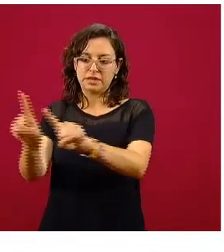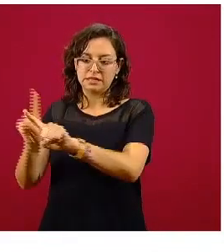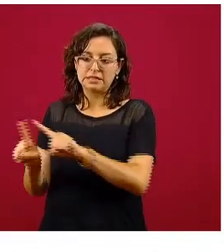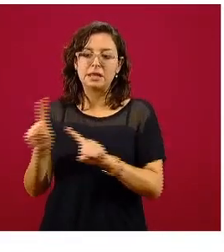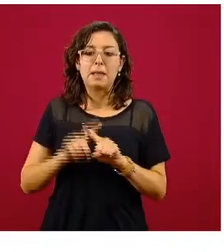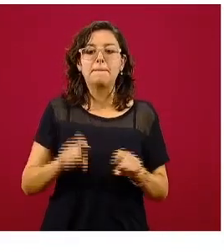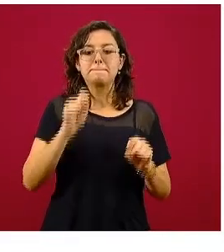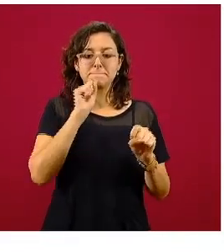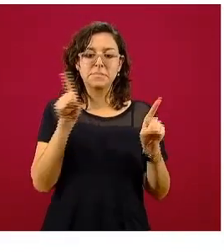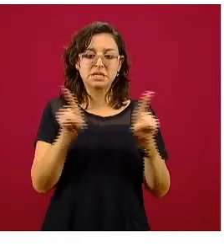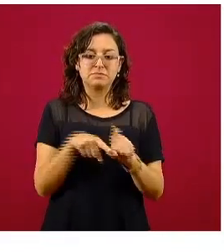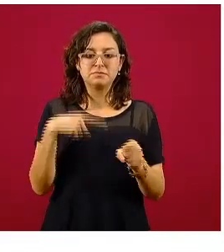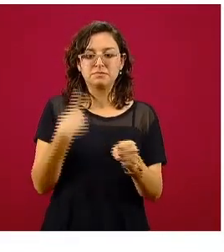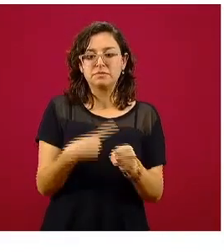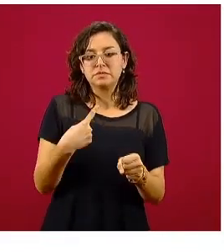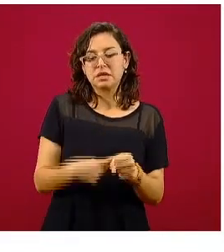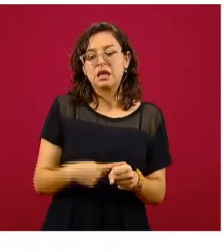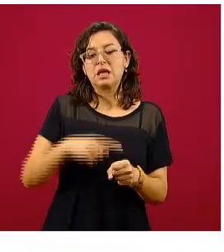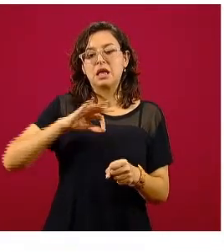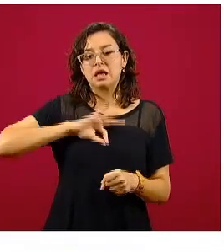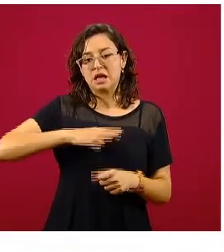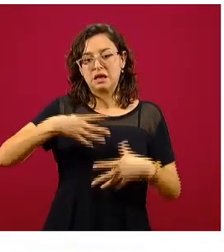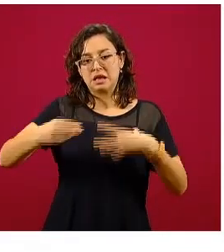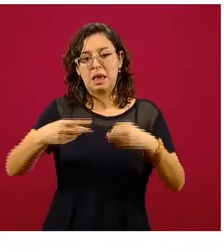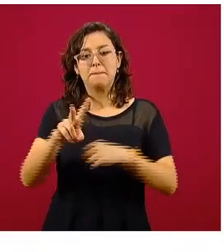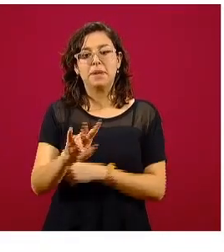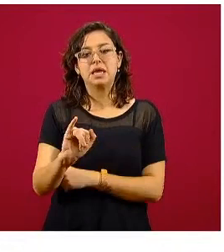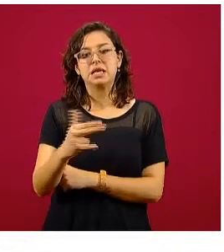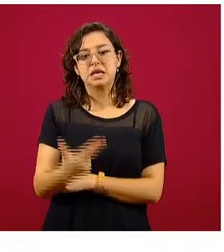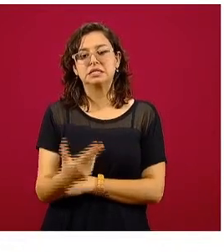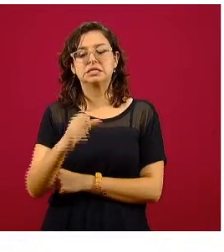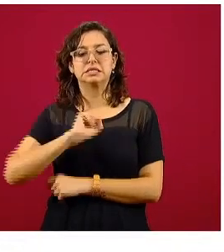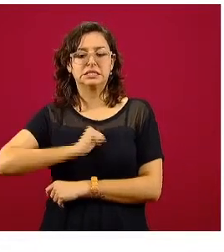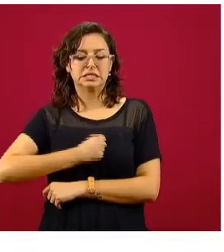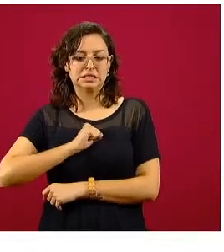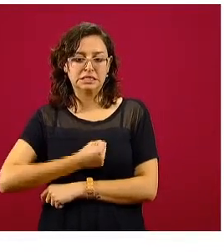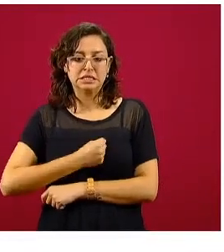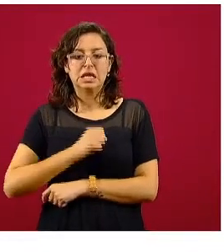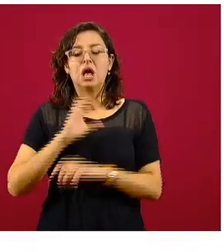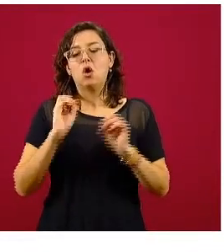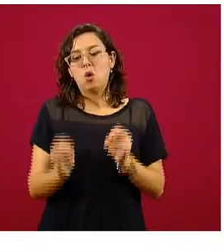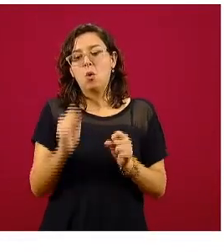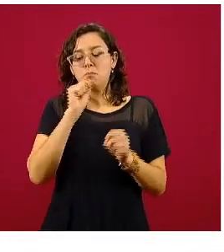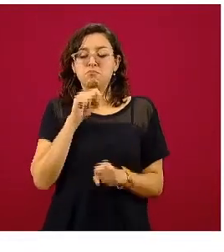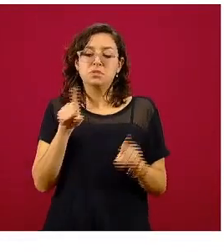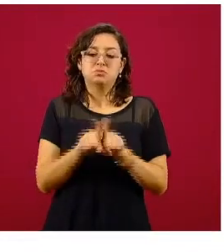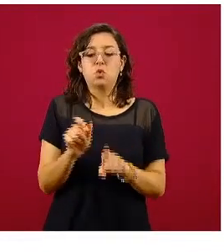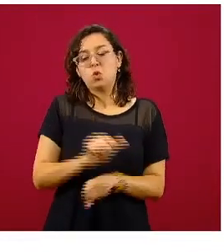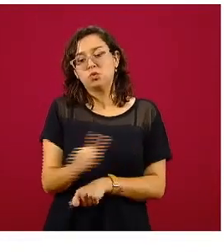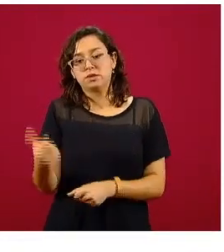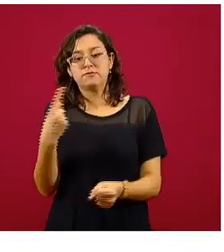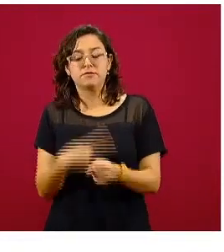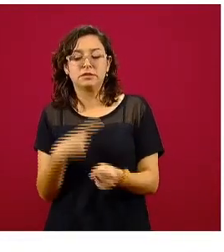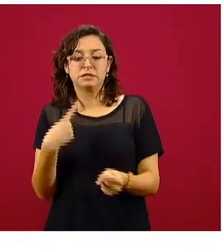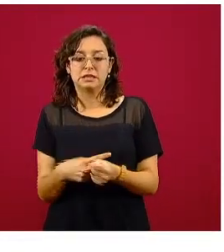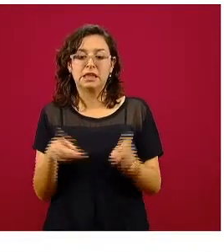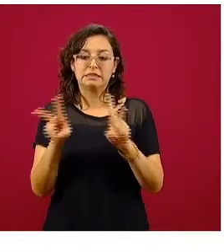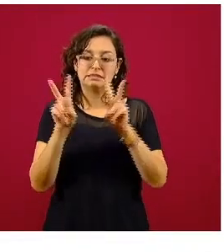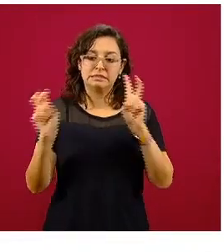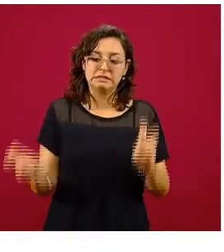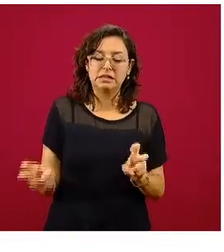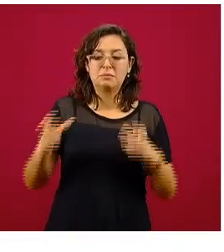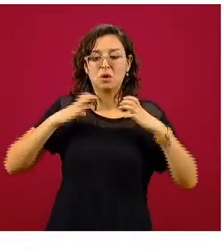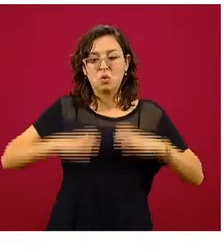enfermedades infecciosas, como el VIH o SIDA, o algunas otras de carácter un poco más de tipo inmunológico